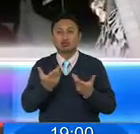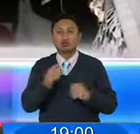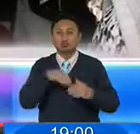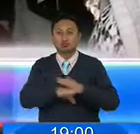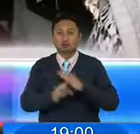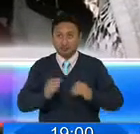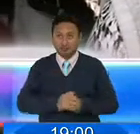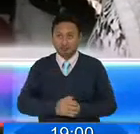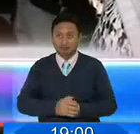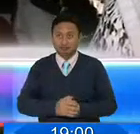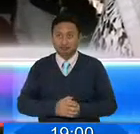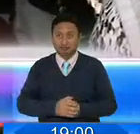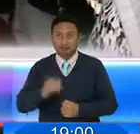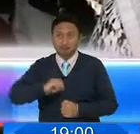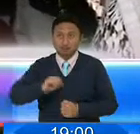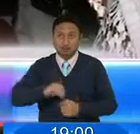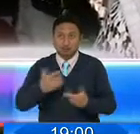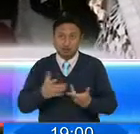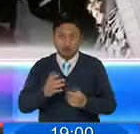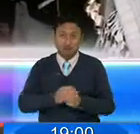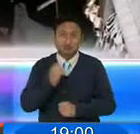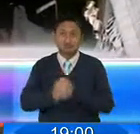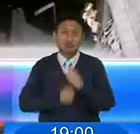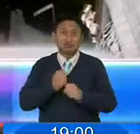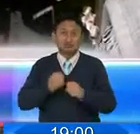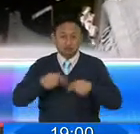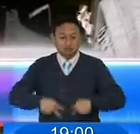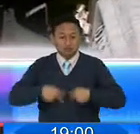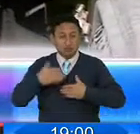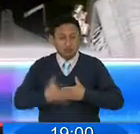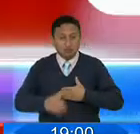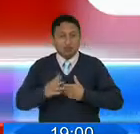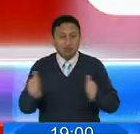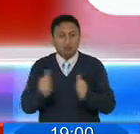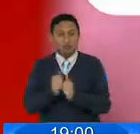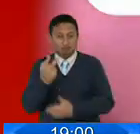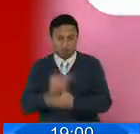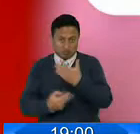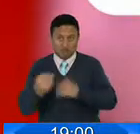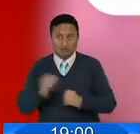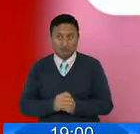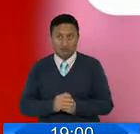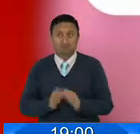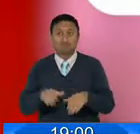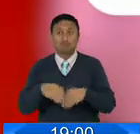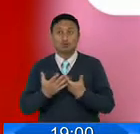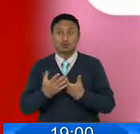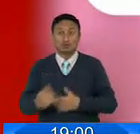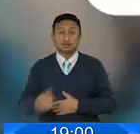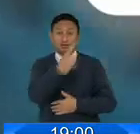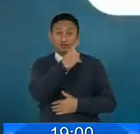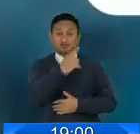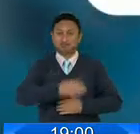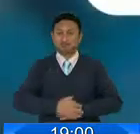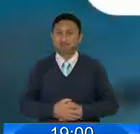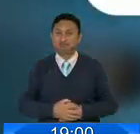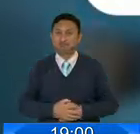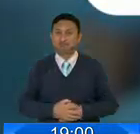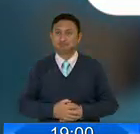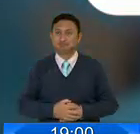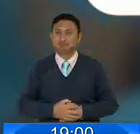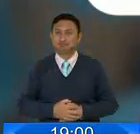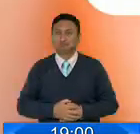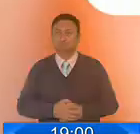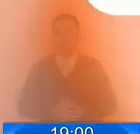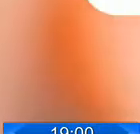esto para tener unos años más de vida, para estar con nuestros hijos. Para registrarse tiene que ingresar a la página triple W punto